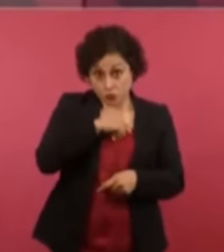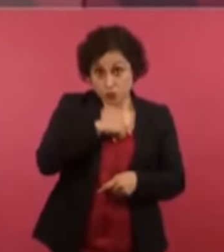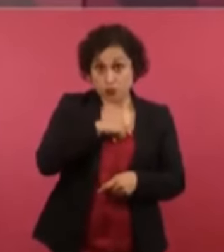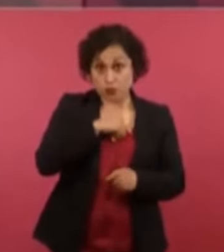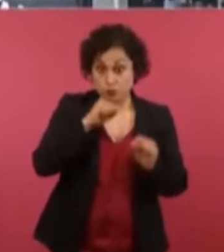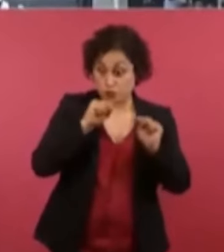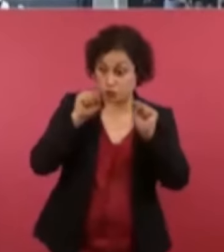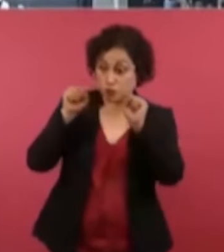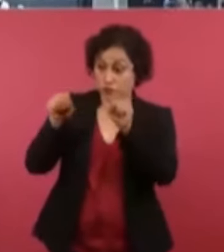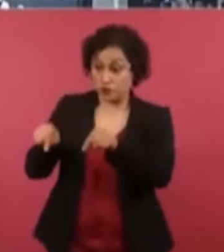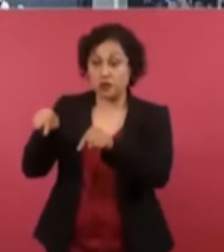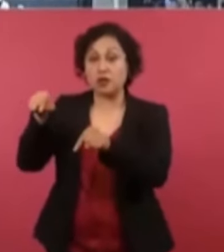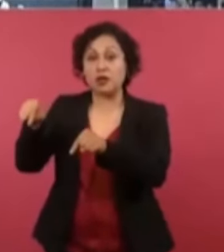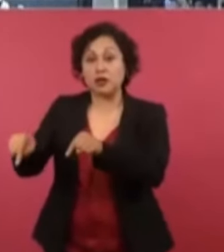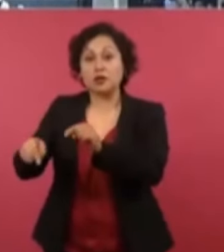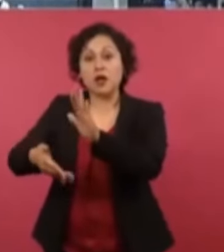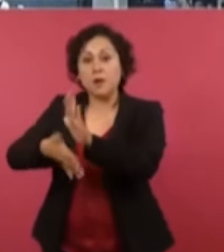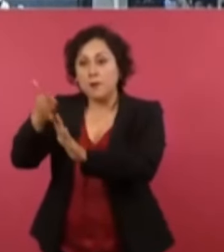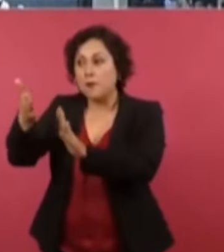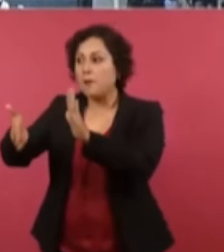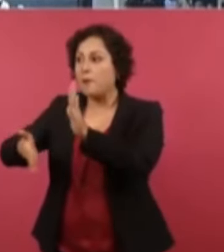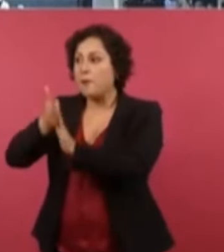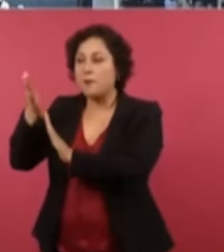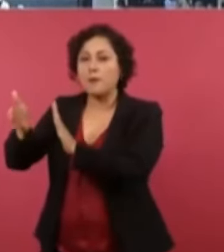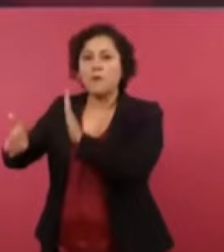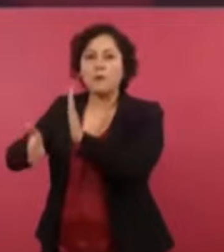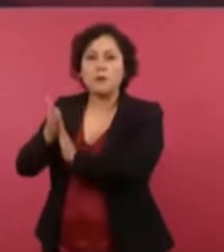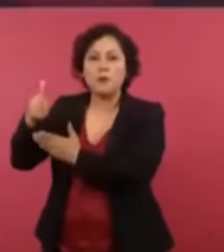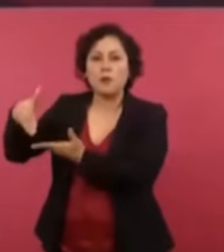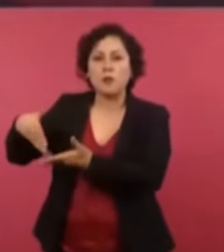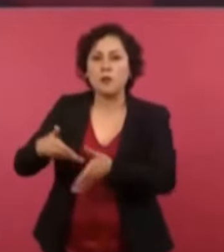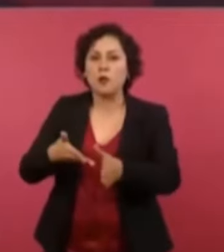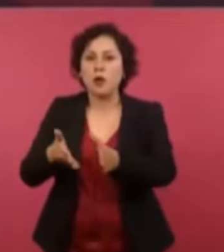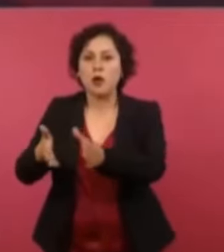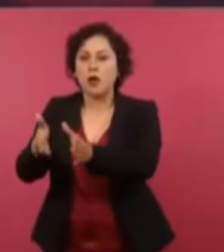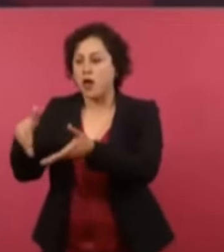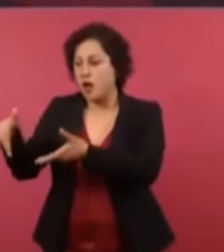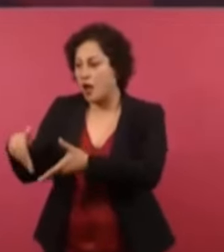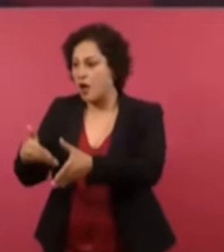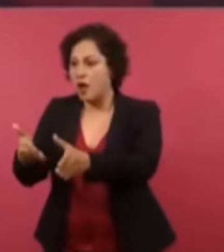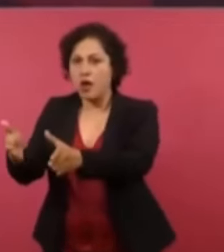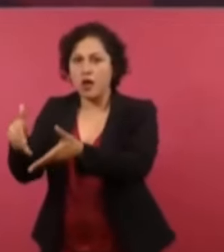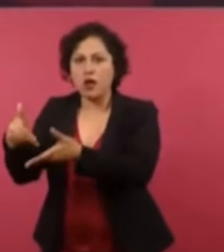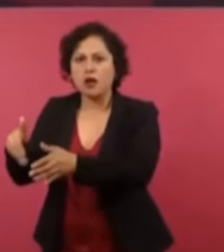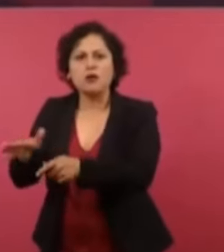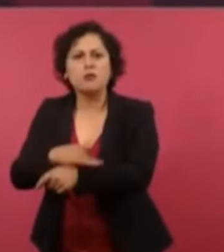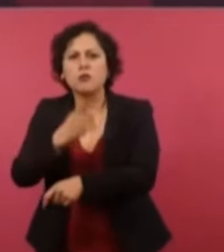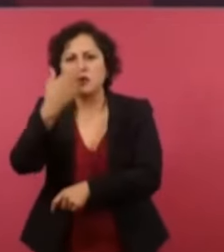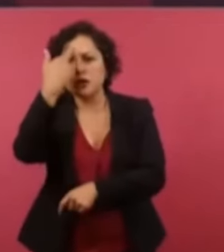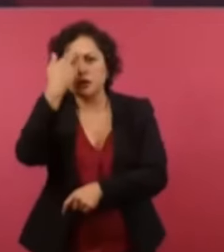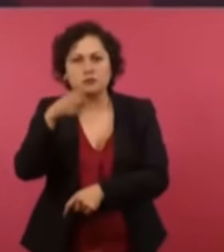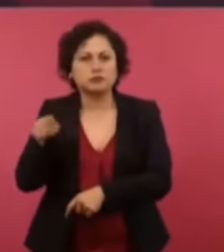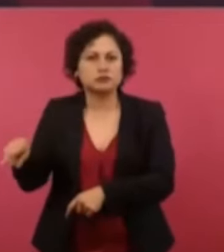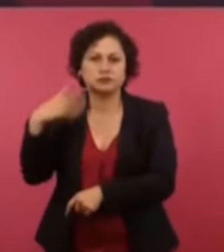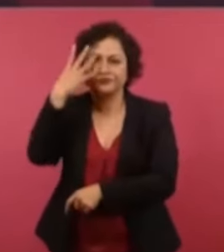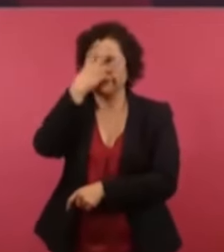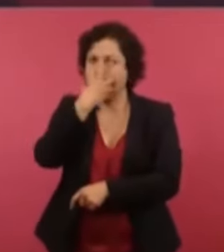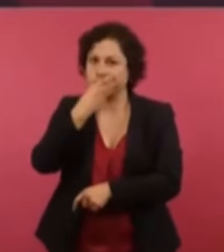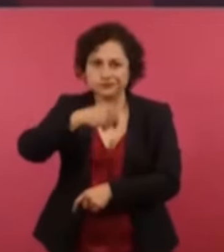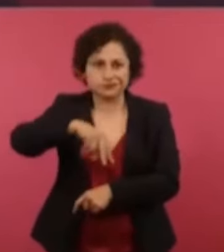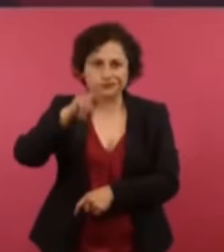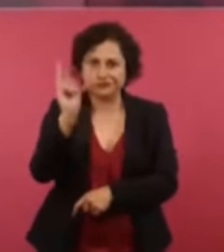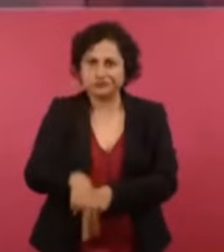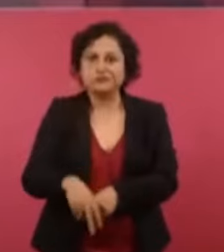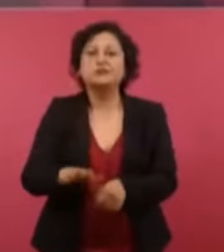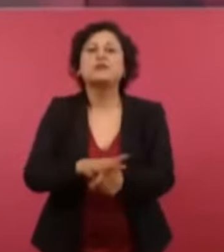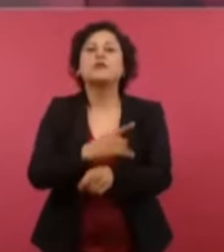tan bellos, los caminos más bellos que se estén construyendo en el país, se están